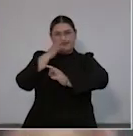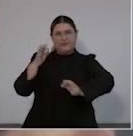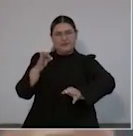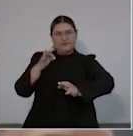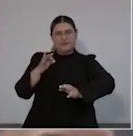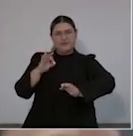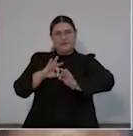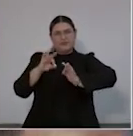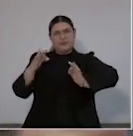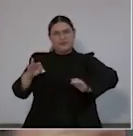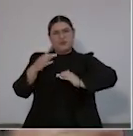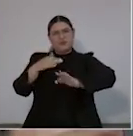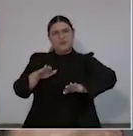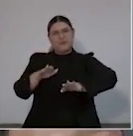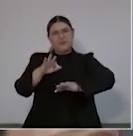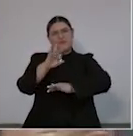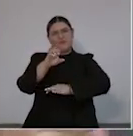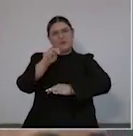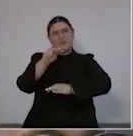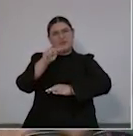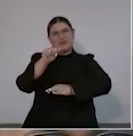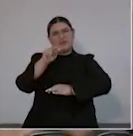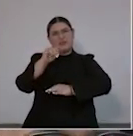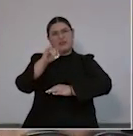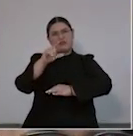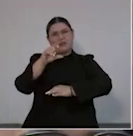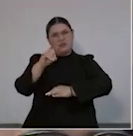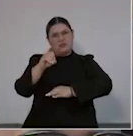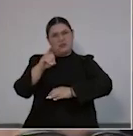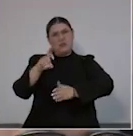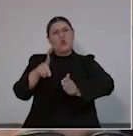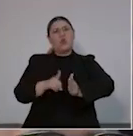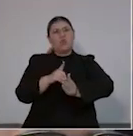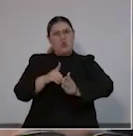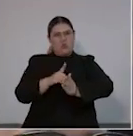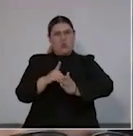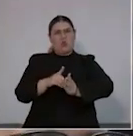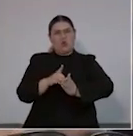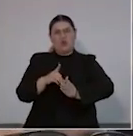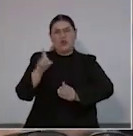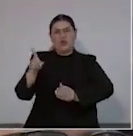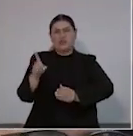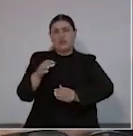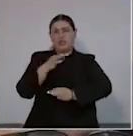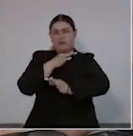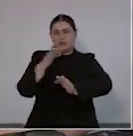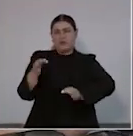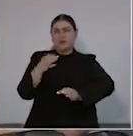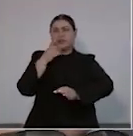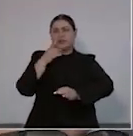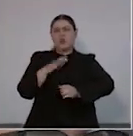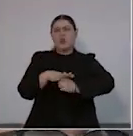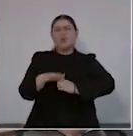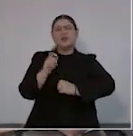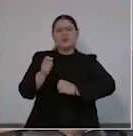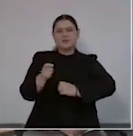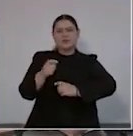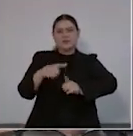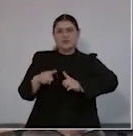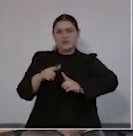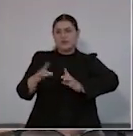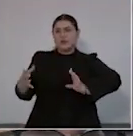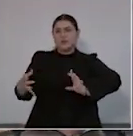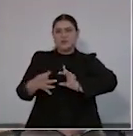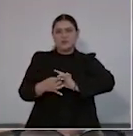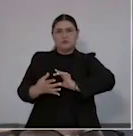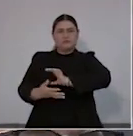interdicción del fentanilo. En ese sentido, las palabras de interdicción del fentanilo, pues está asociado con los operativos,